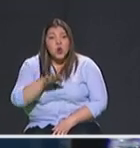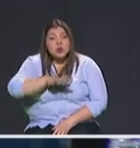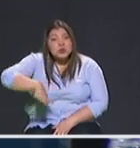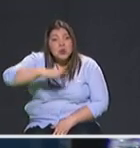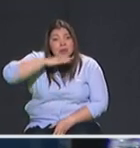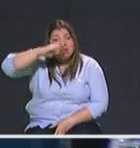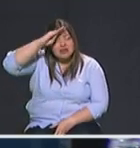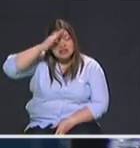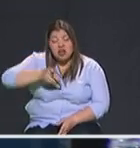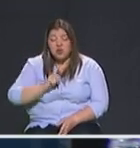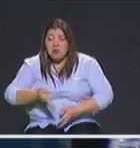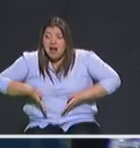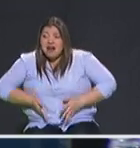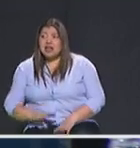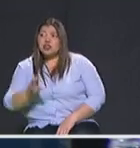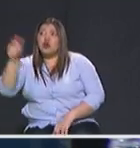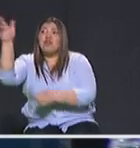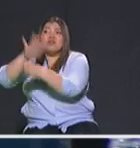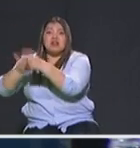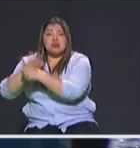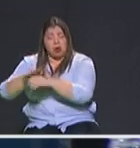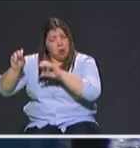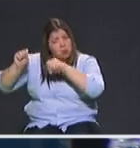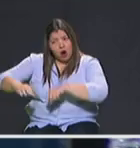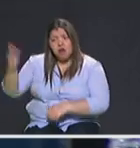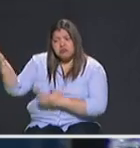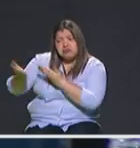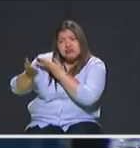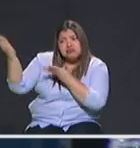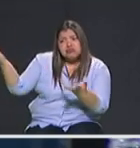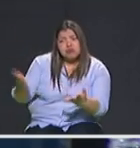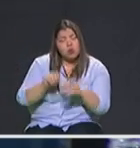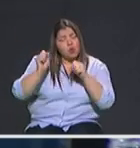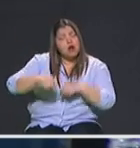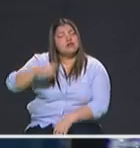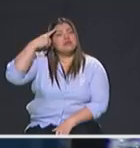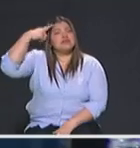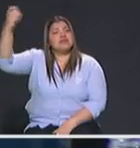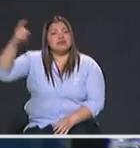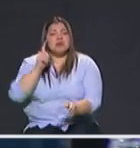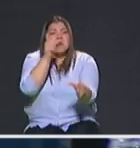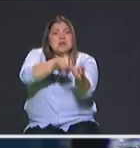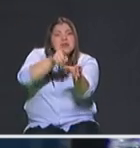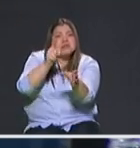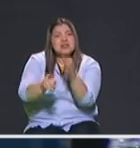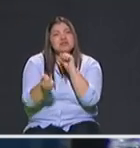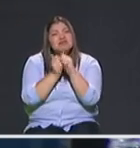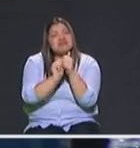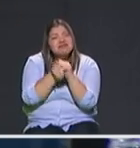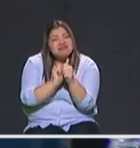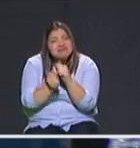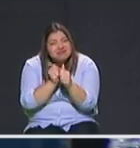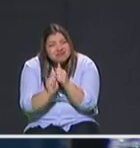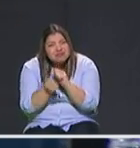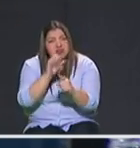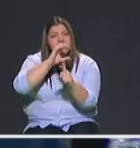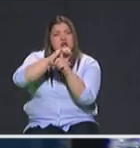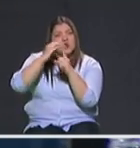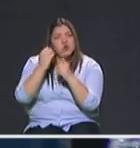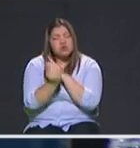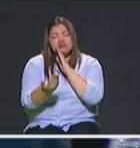nacimiento, su cuna, que tenga capacidad de soñar, que tenga acceso al deporte, a la educación, a la cultura, al